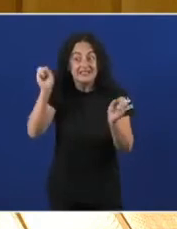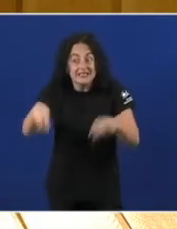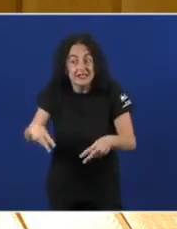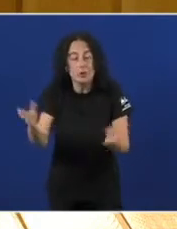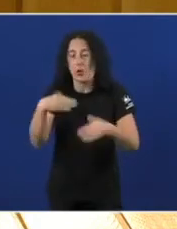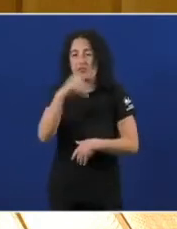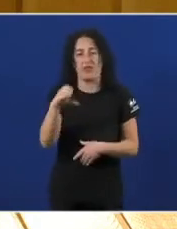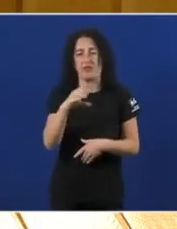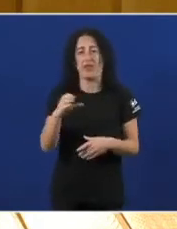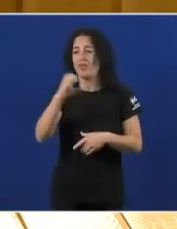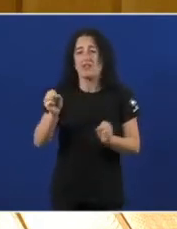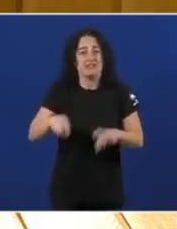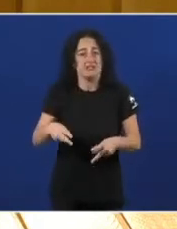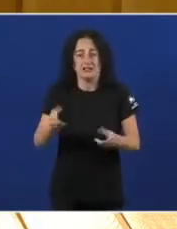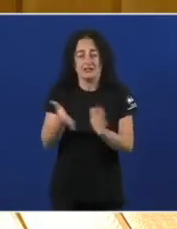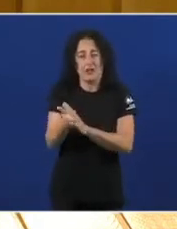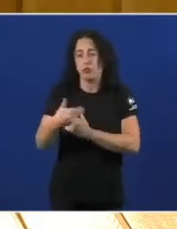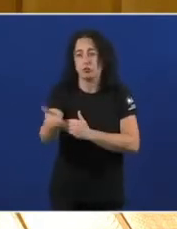ciencia Non hai futuro